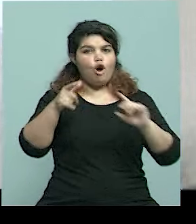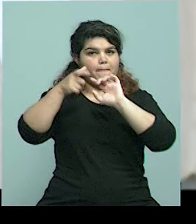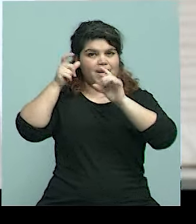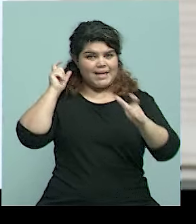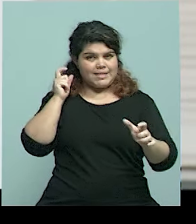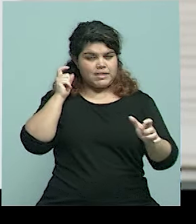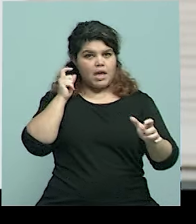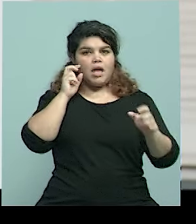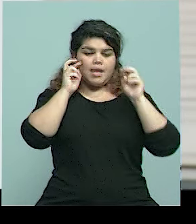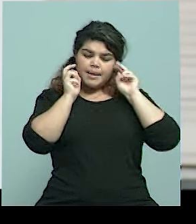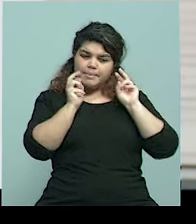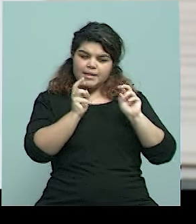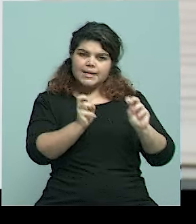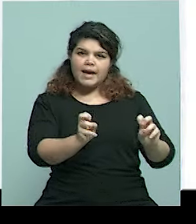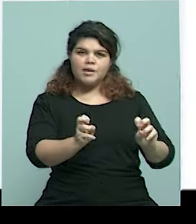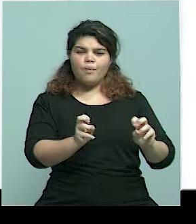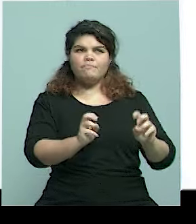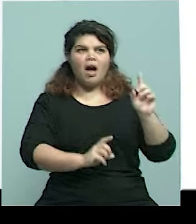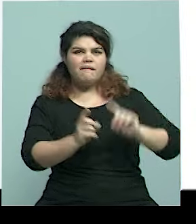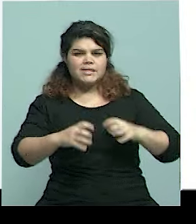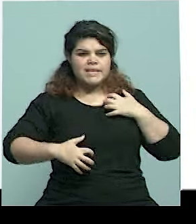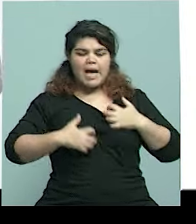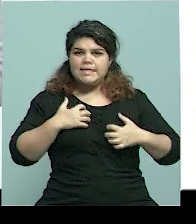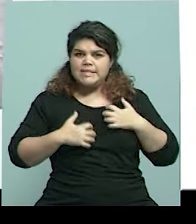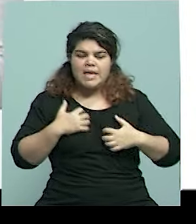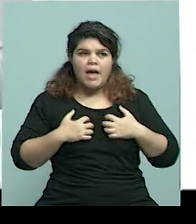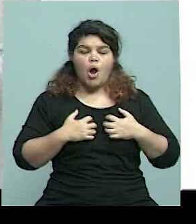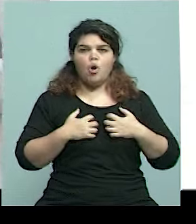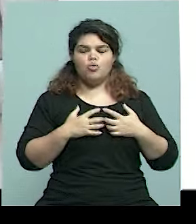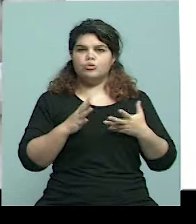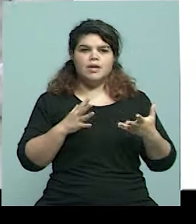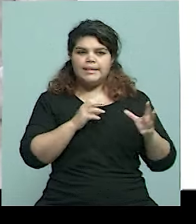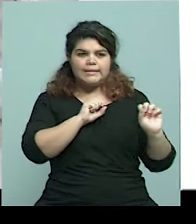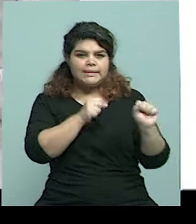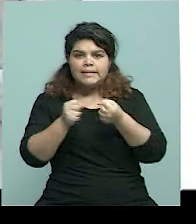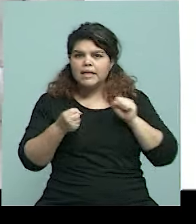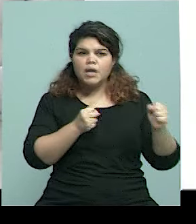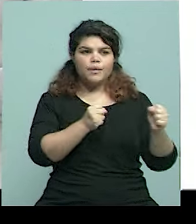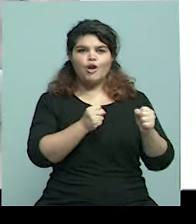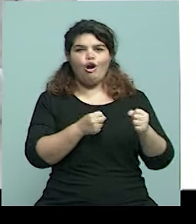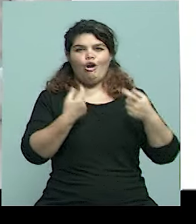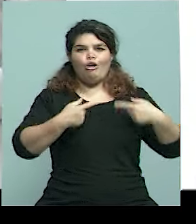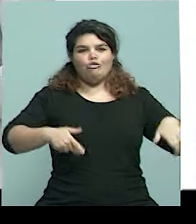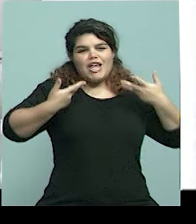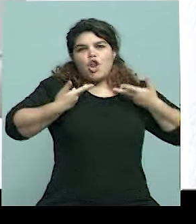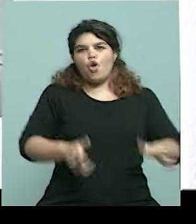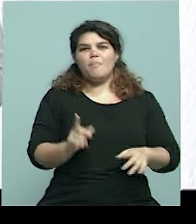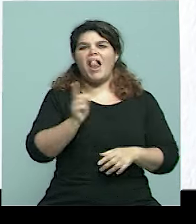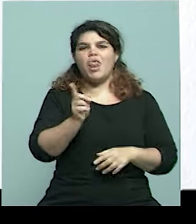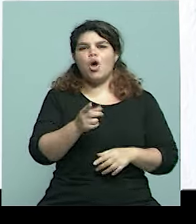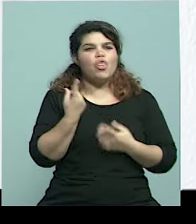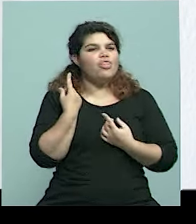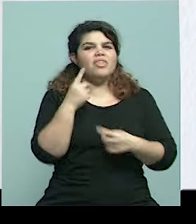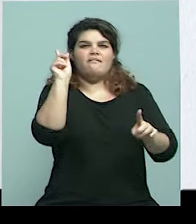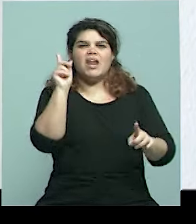situación de, no sé, de ansiedad, o que para vos fue realmente importante, que va de lo común que habitualmente hacen en el